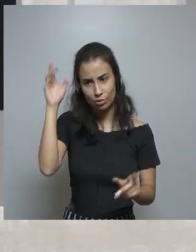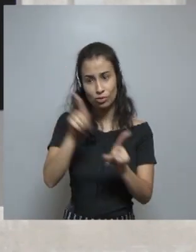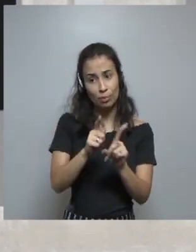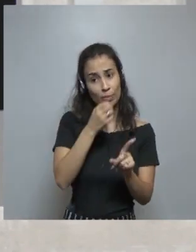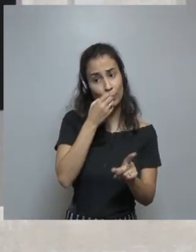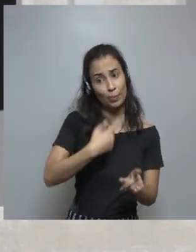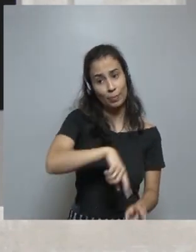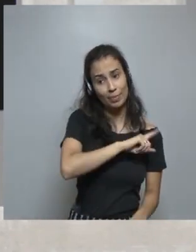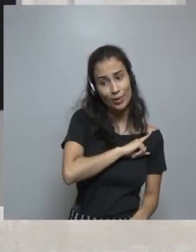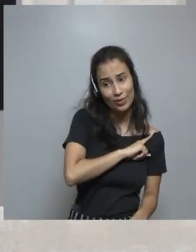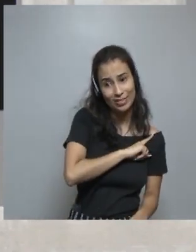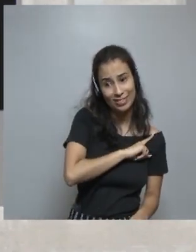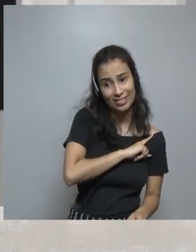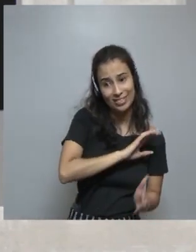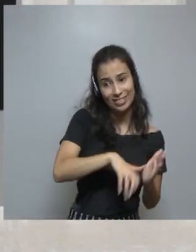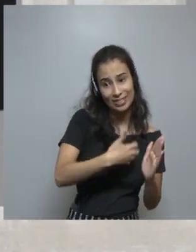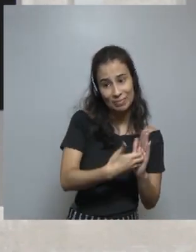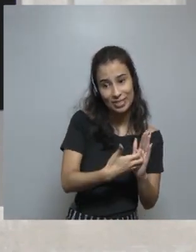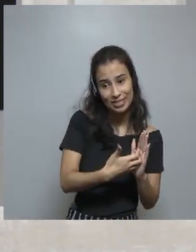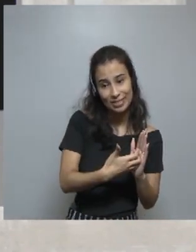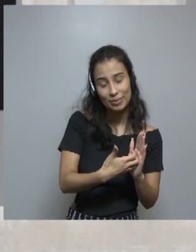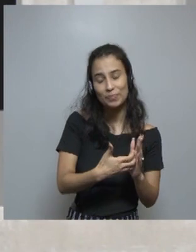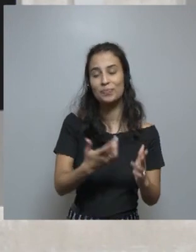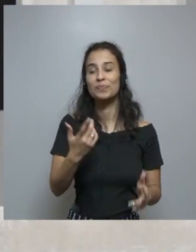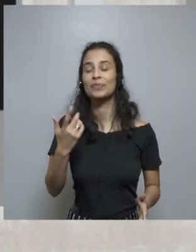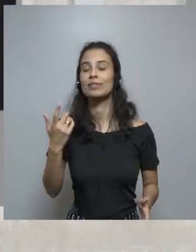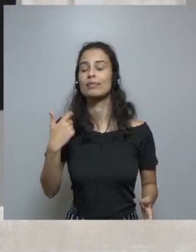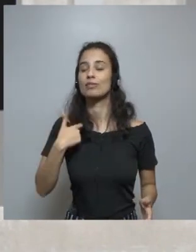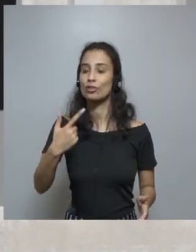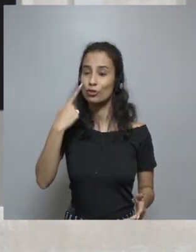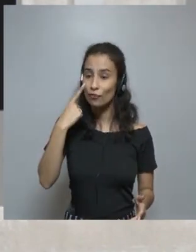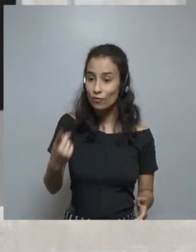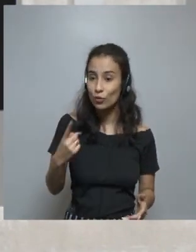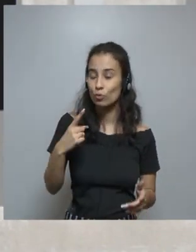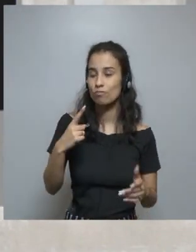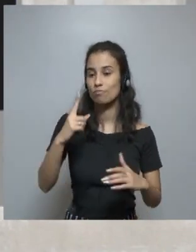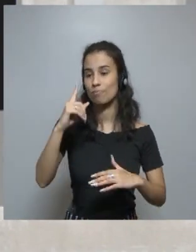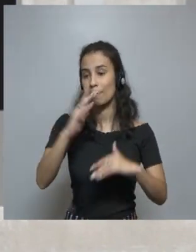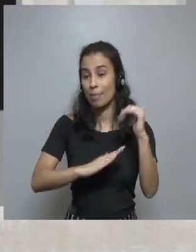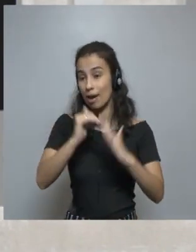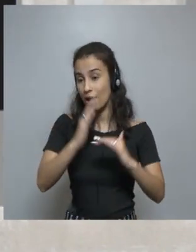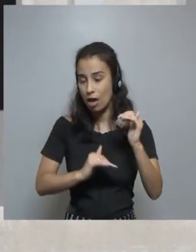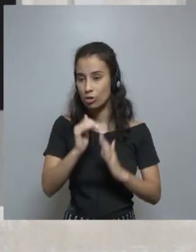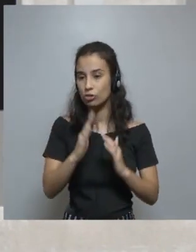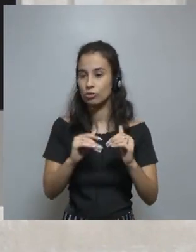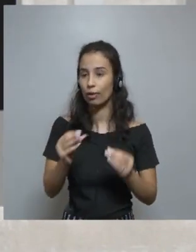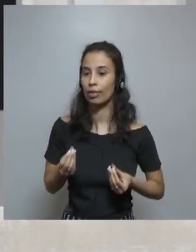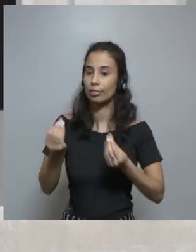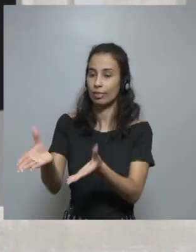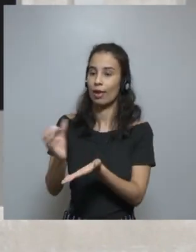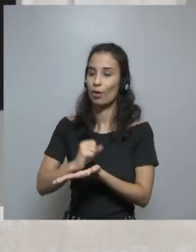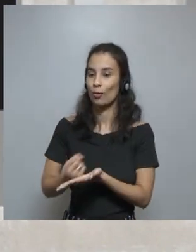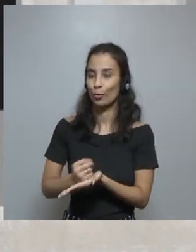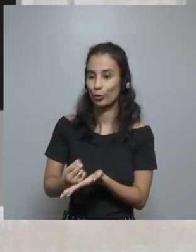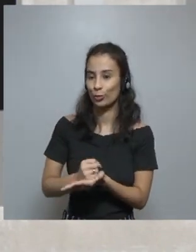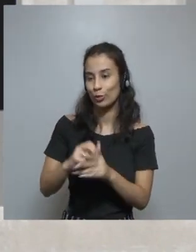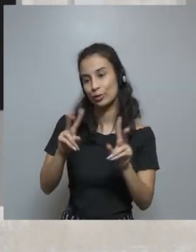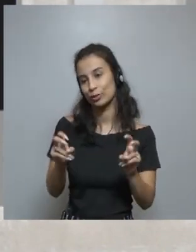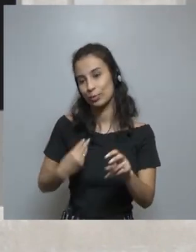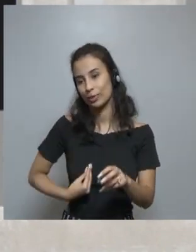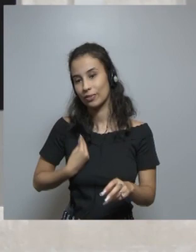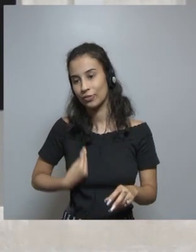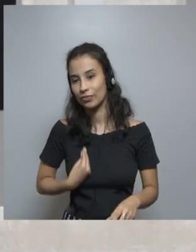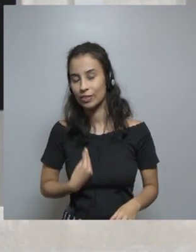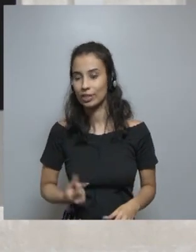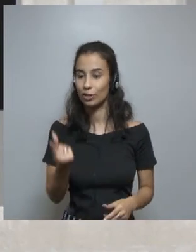cliente, con lo que es mejor para el negocio. Vimos que dando más control para las personas